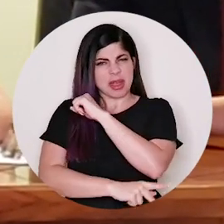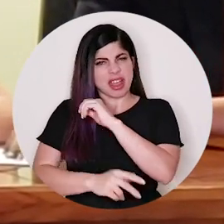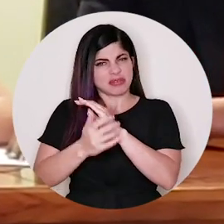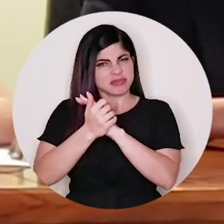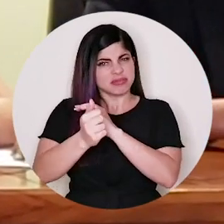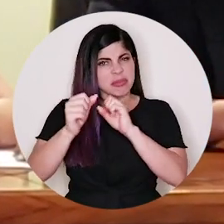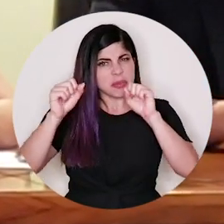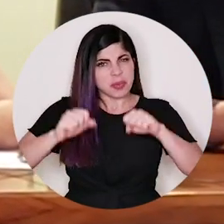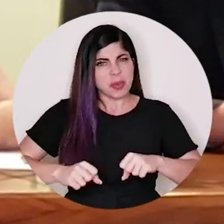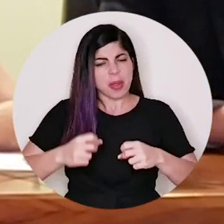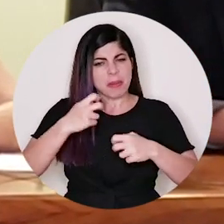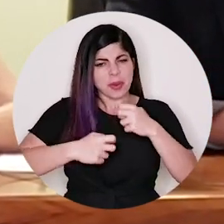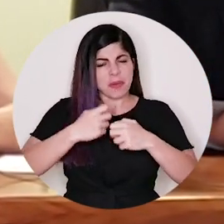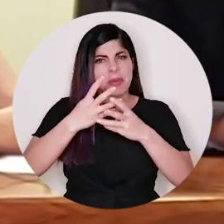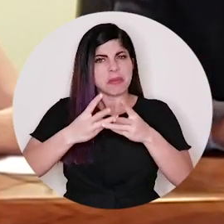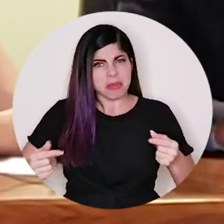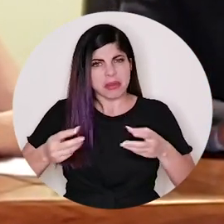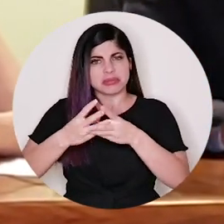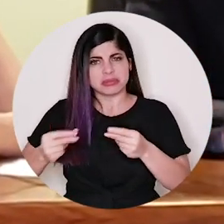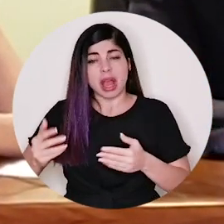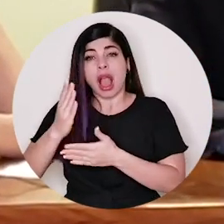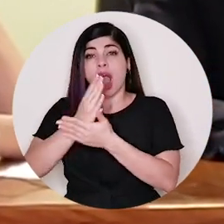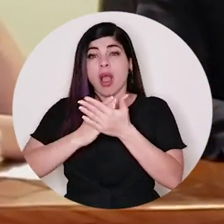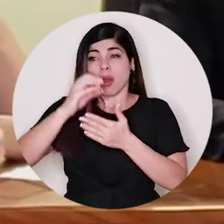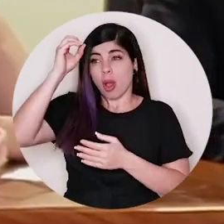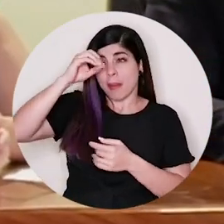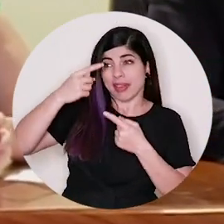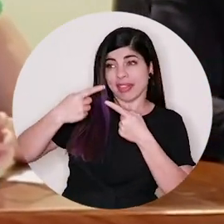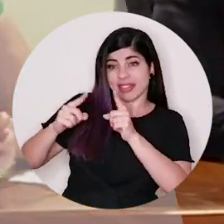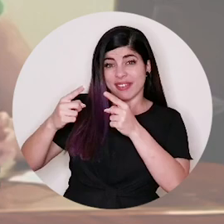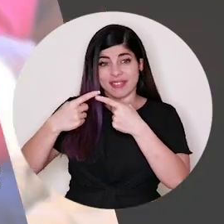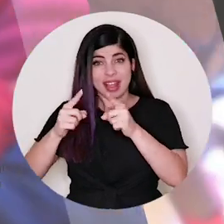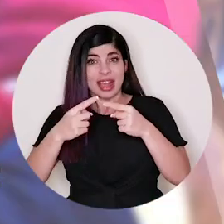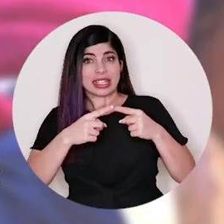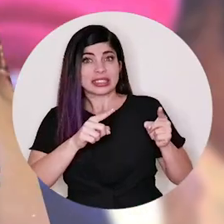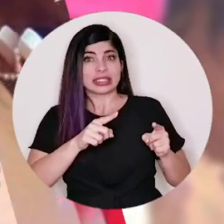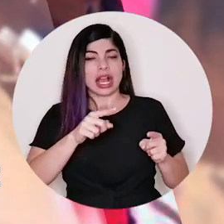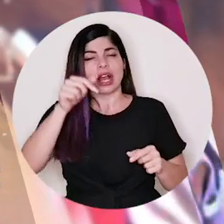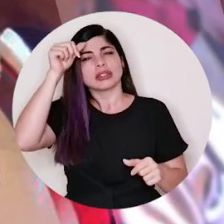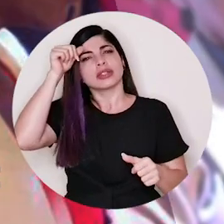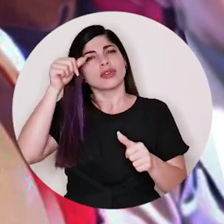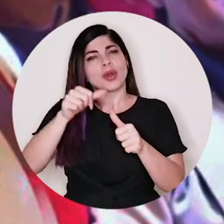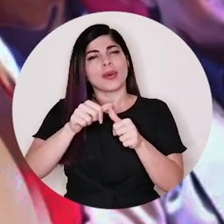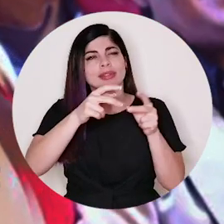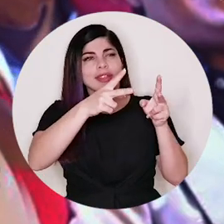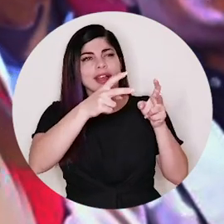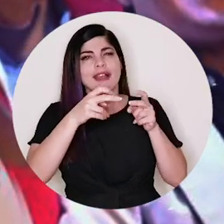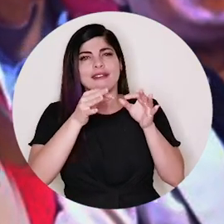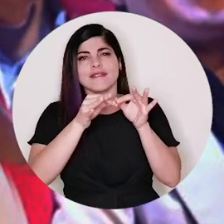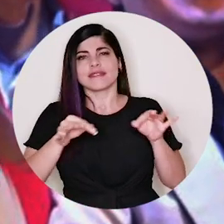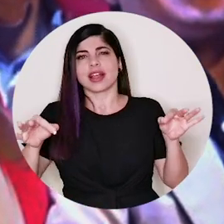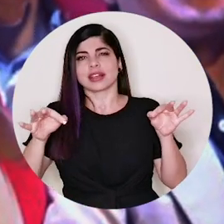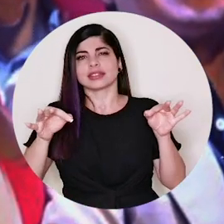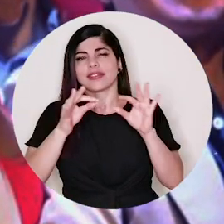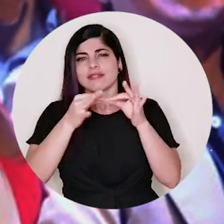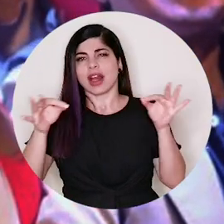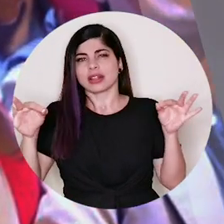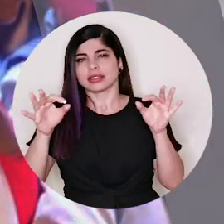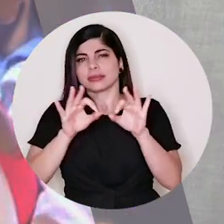de resolver los problemas a pesar de las diferencias. Recordando una frase que es esencial.